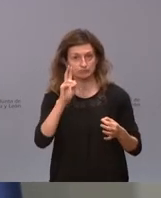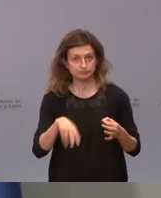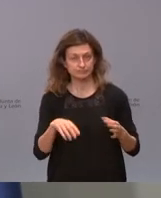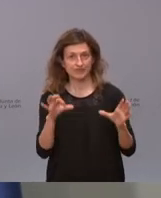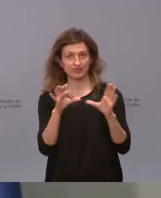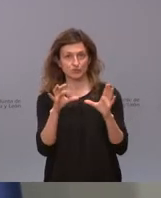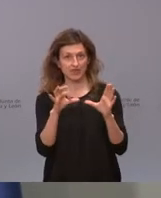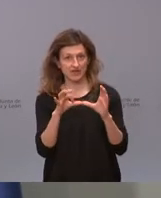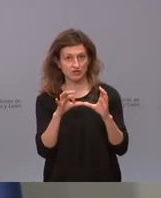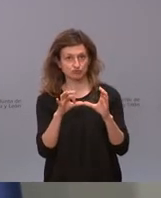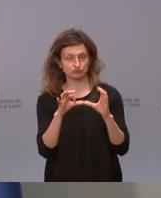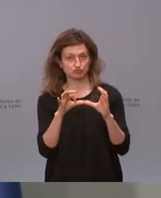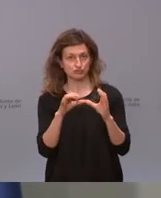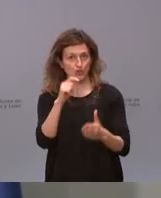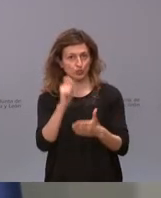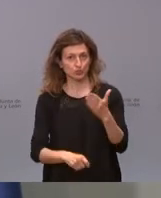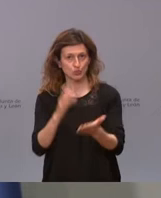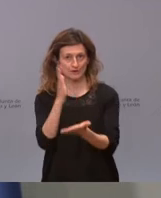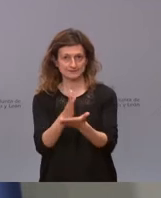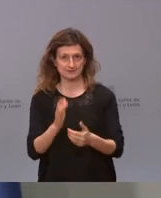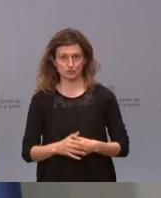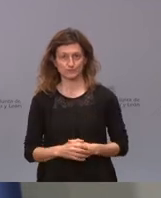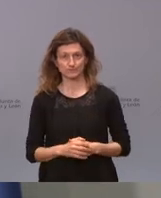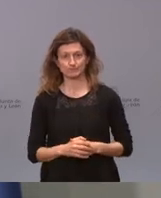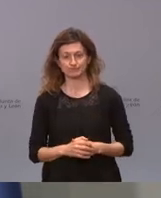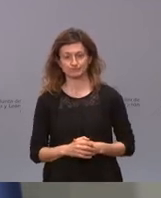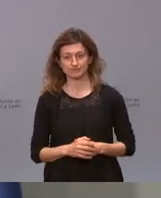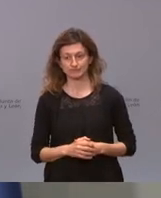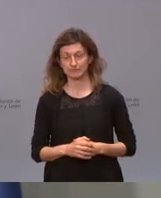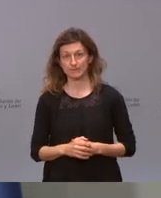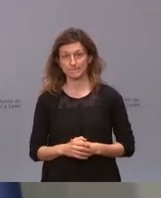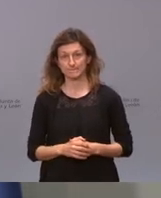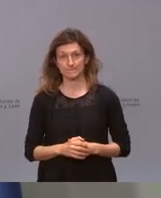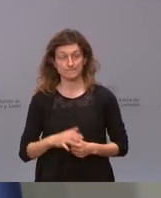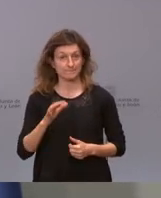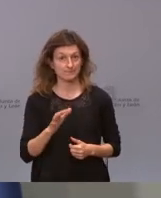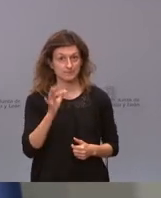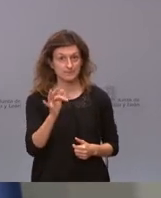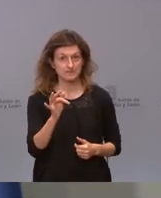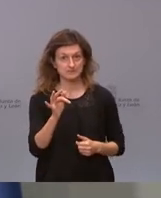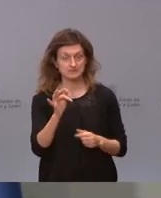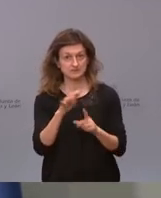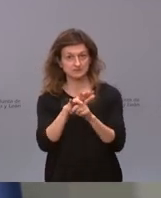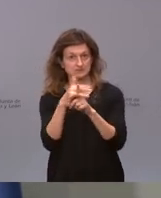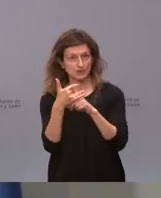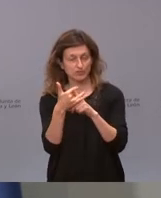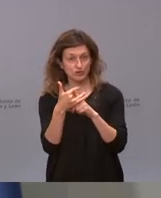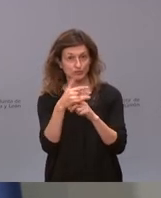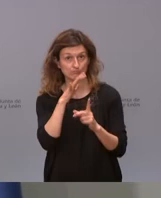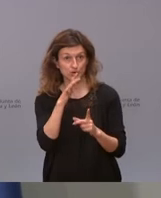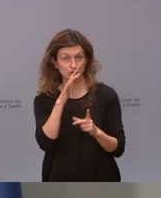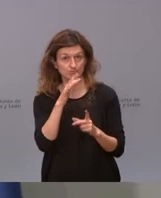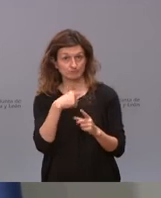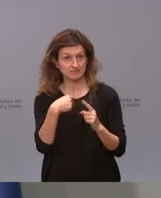le ha sometido a un durísimo castigo y es más se le ha sometido a durísimo castigo en un escenario en el que el mensaje